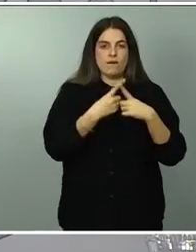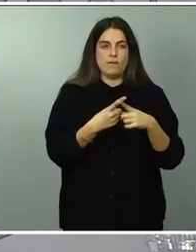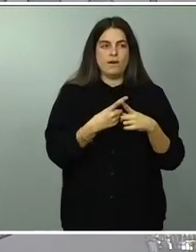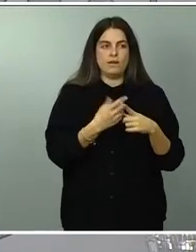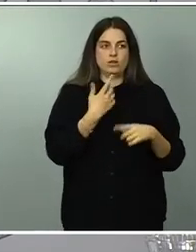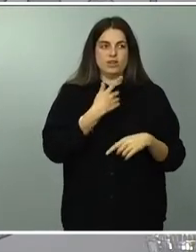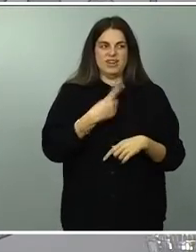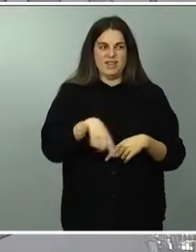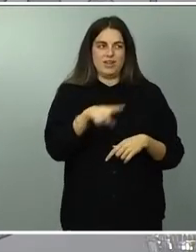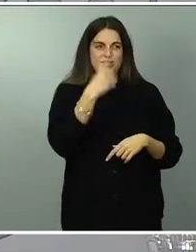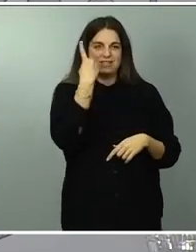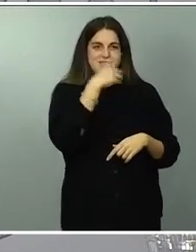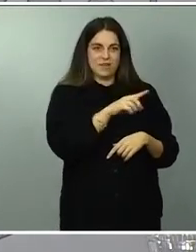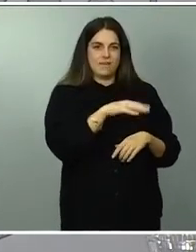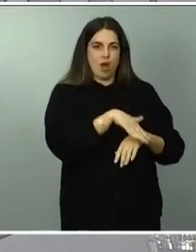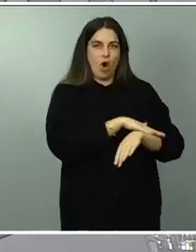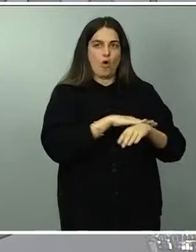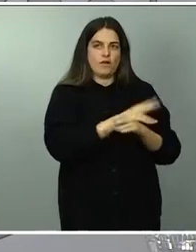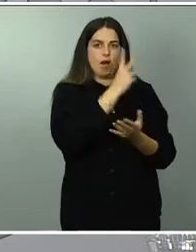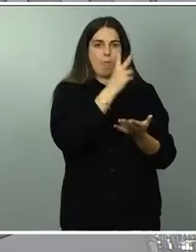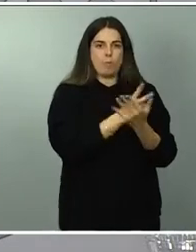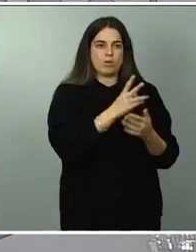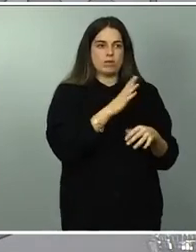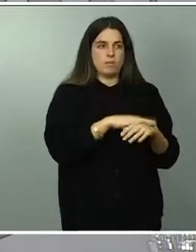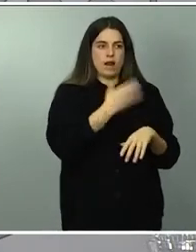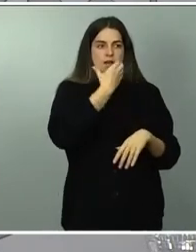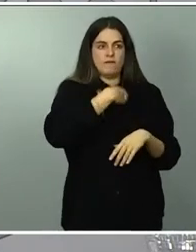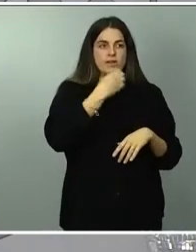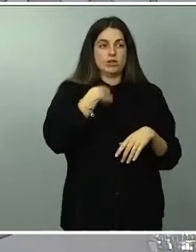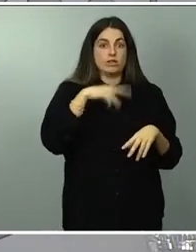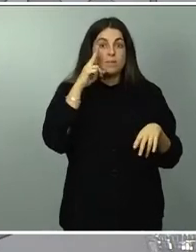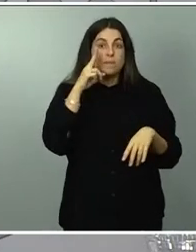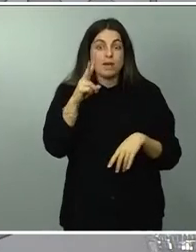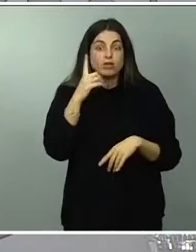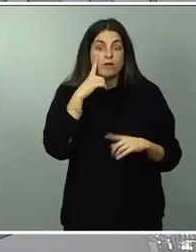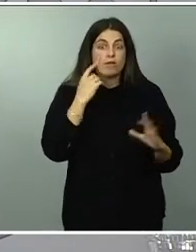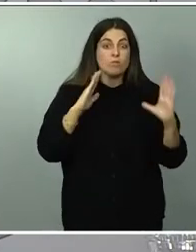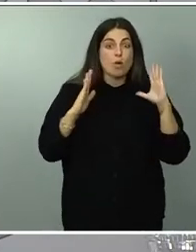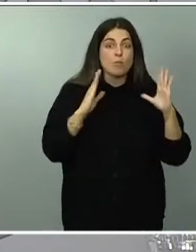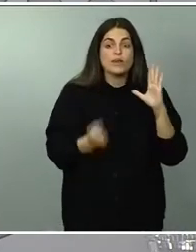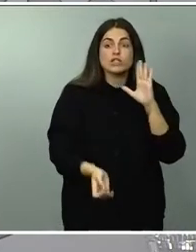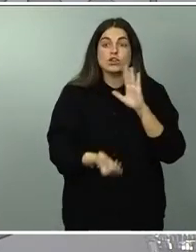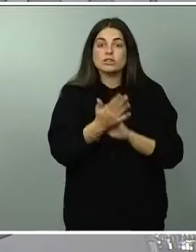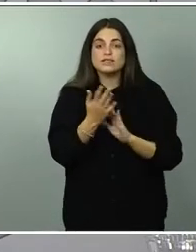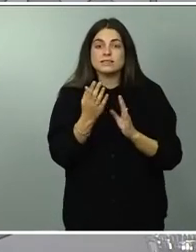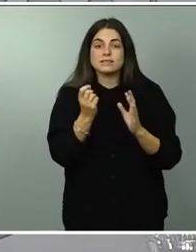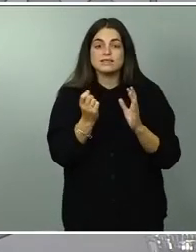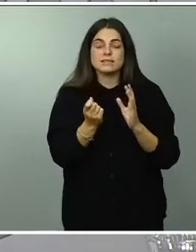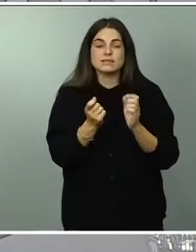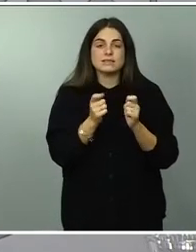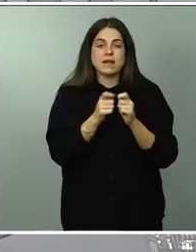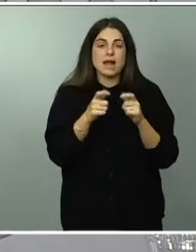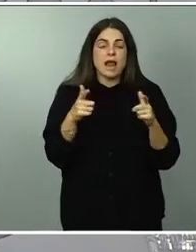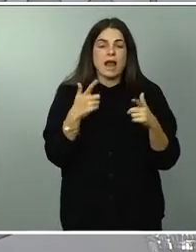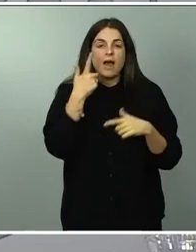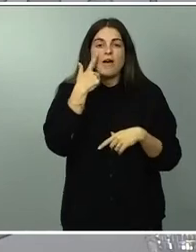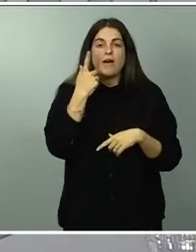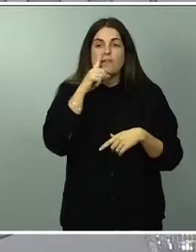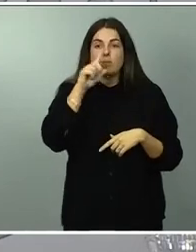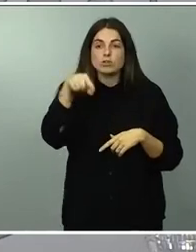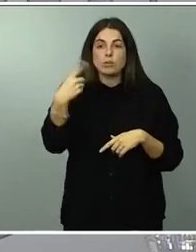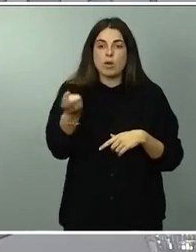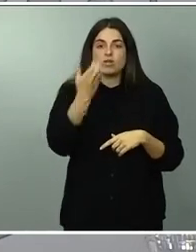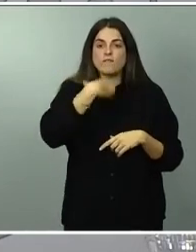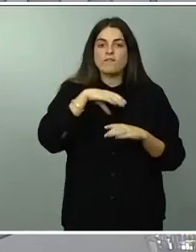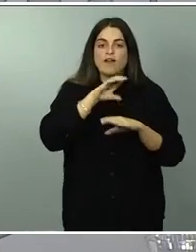gobierno está apostando con las becas es que están mirando el momento en que van a salir cuánto será su beca el próximo año y conformando